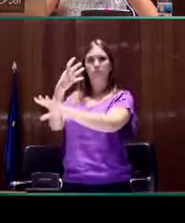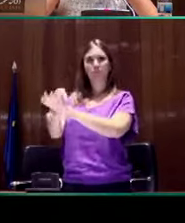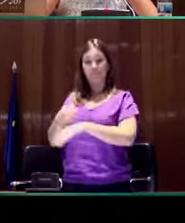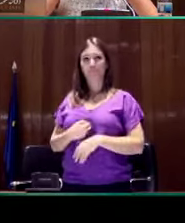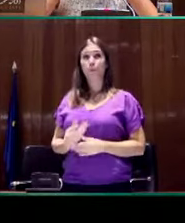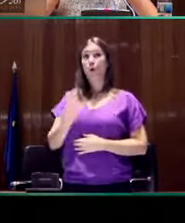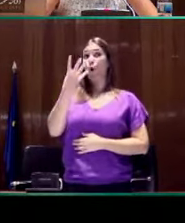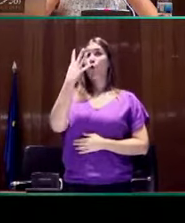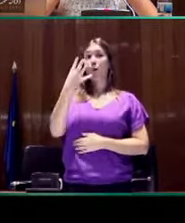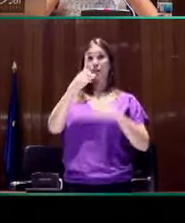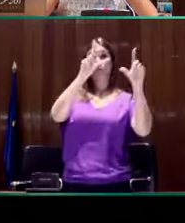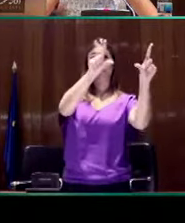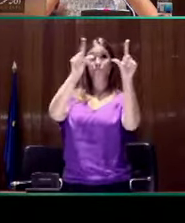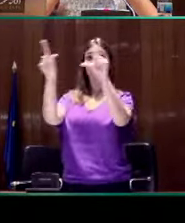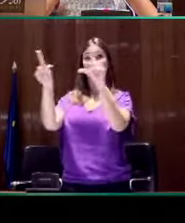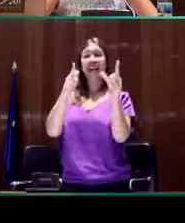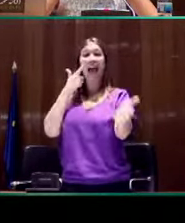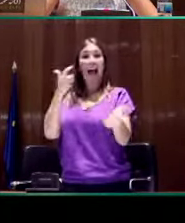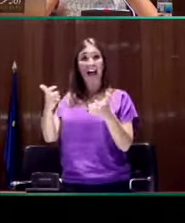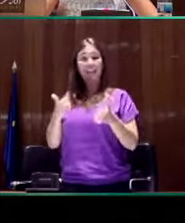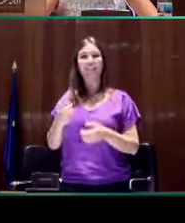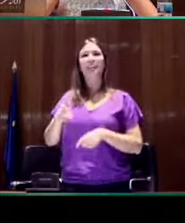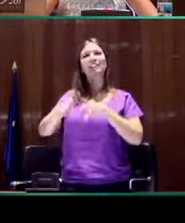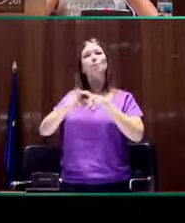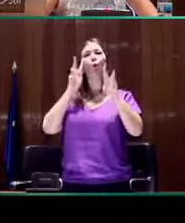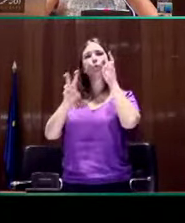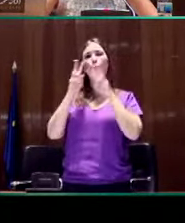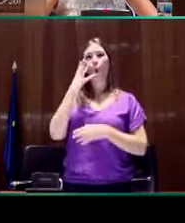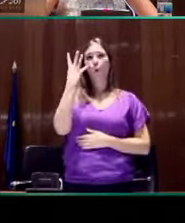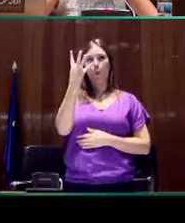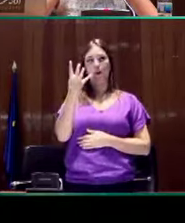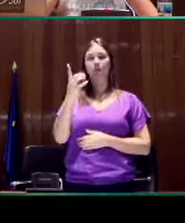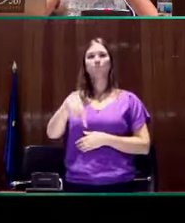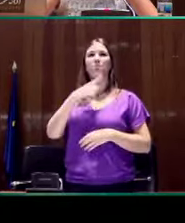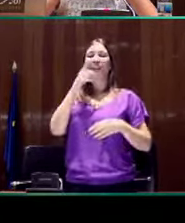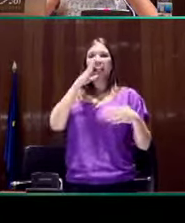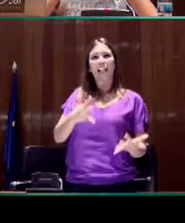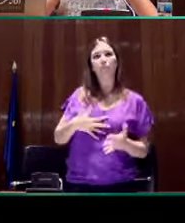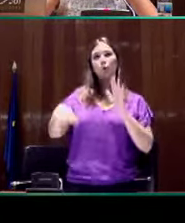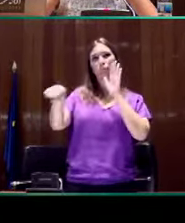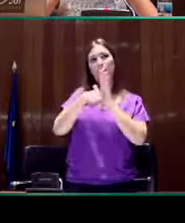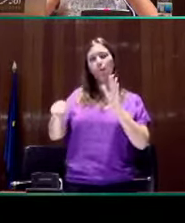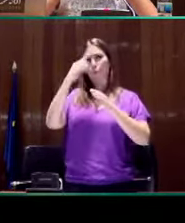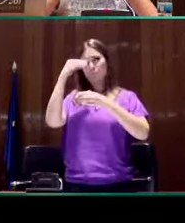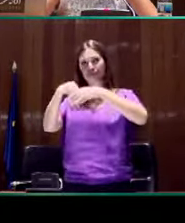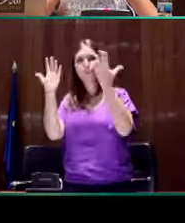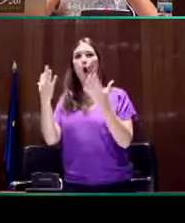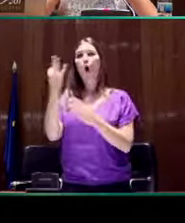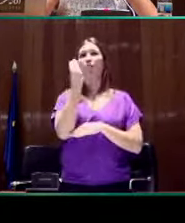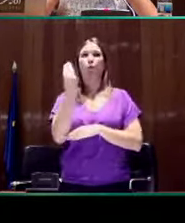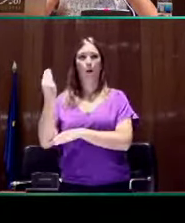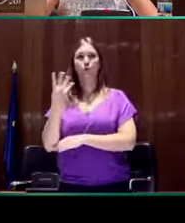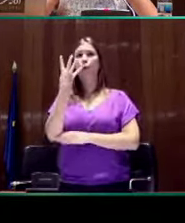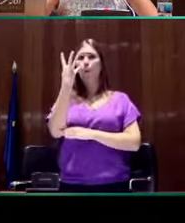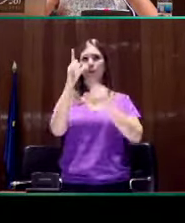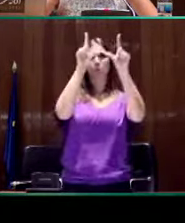cuatro imágenes artísticas correspondientes a cuatro códigos visuales, que son realismo, simbolismo, abstracción y figuración.